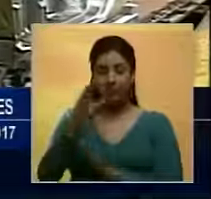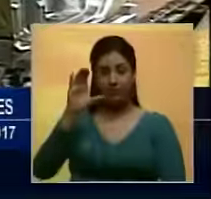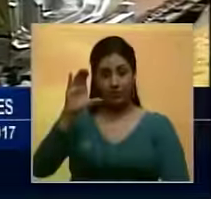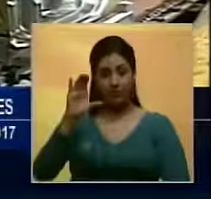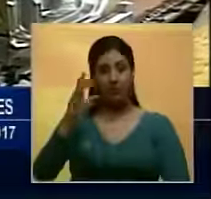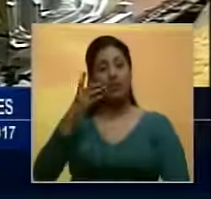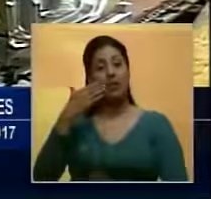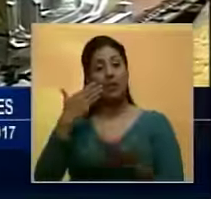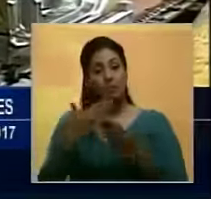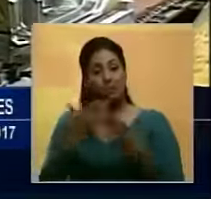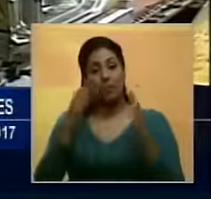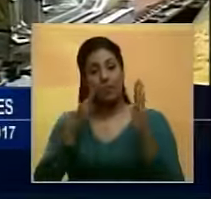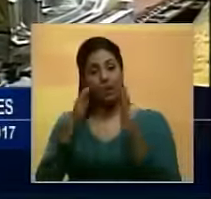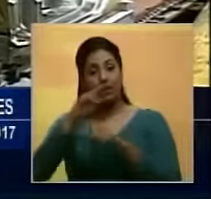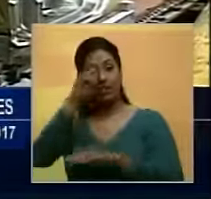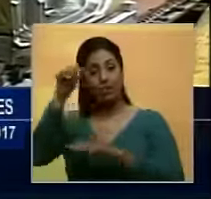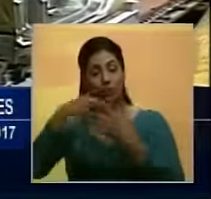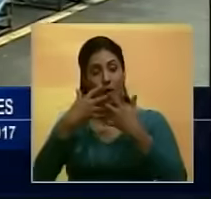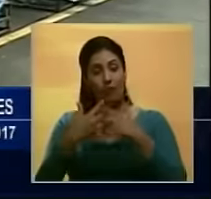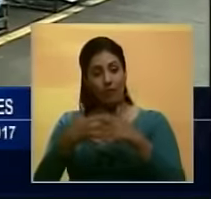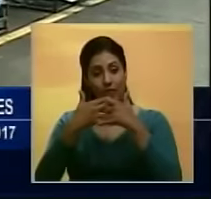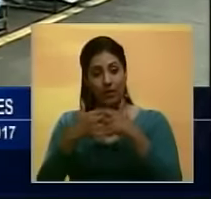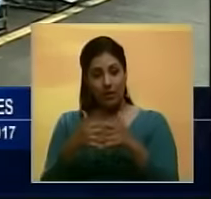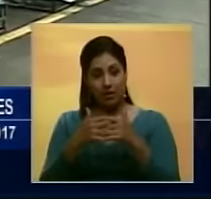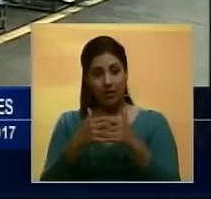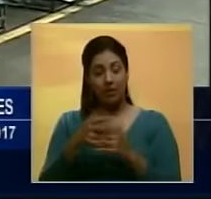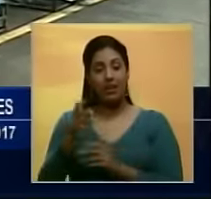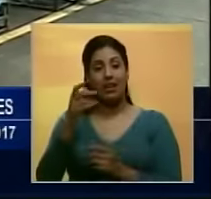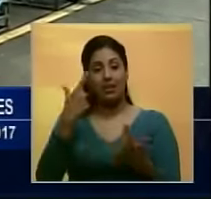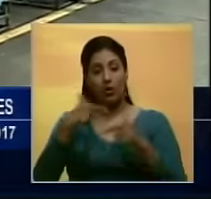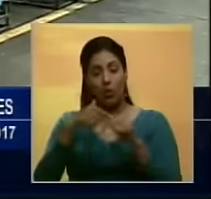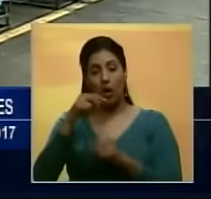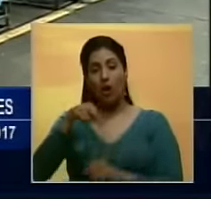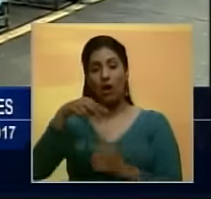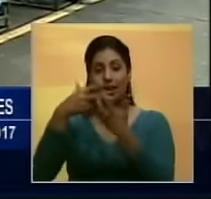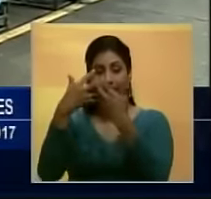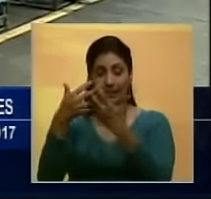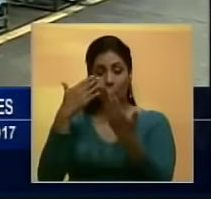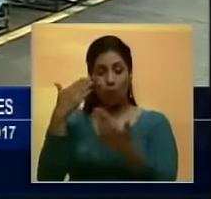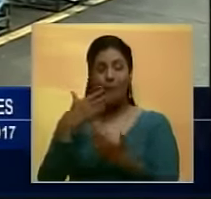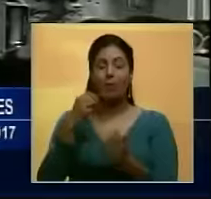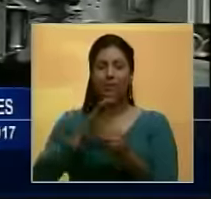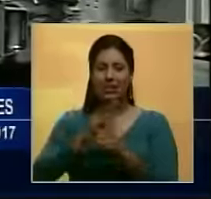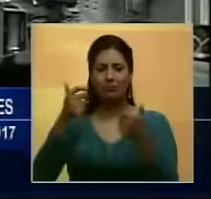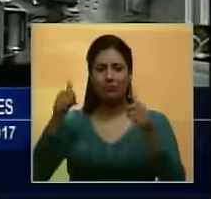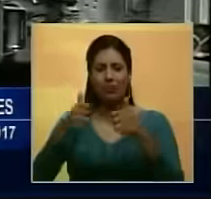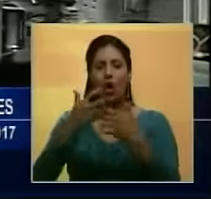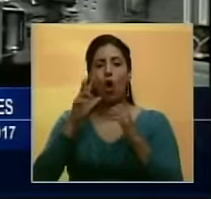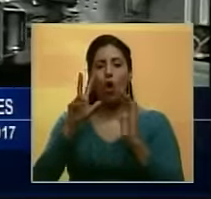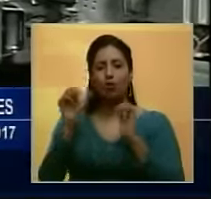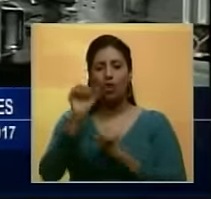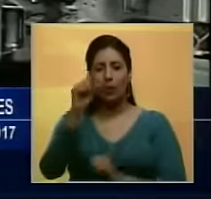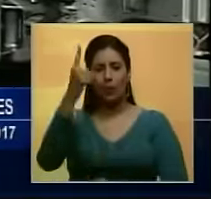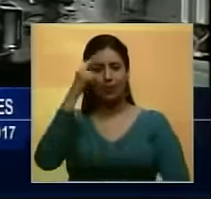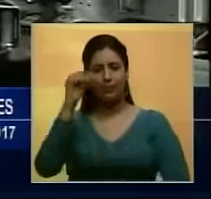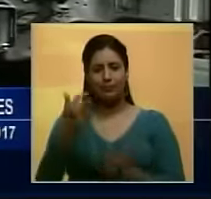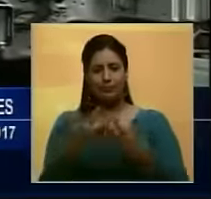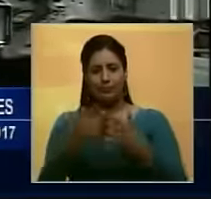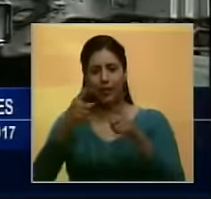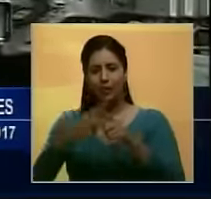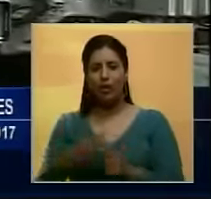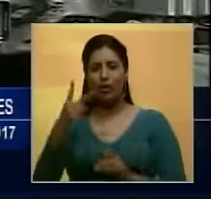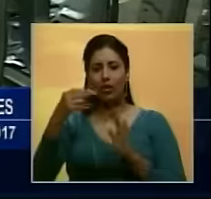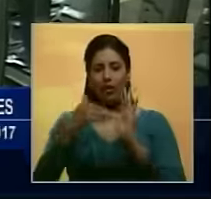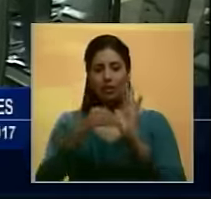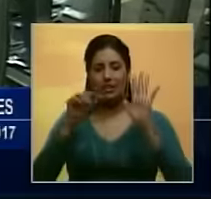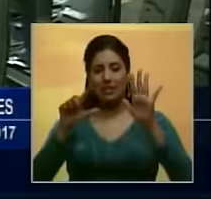Según la Organización Nacional de Fabricantes Cabenés La Transnacional Norteamericana Produce menos De 8 vehículos Al día Para un total De